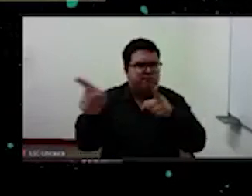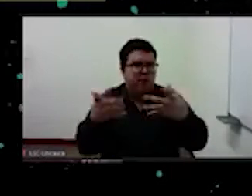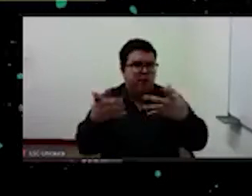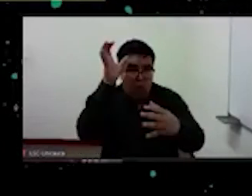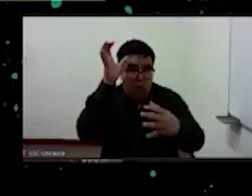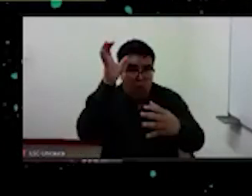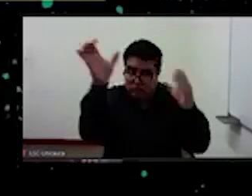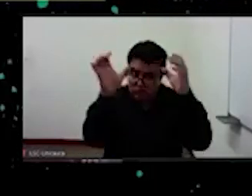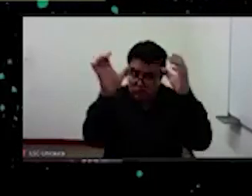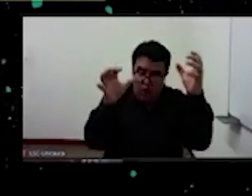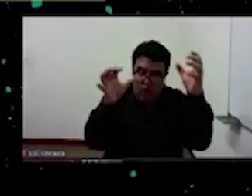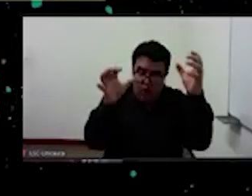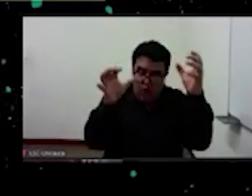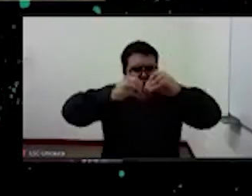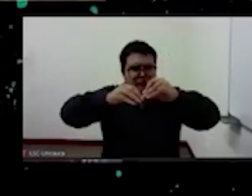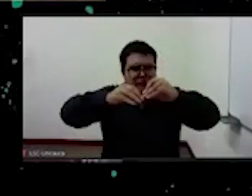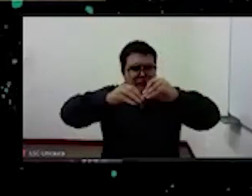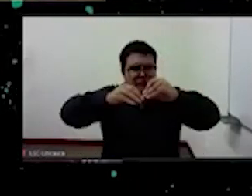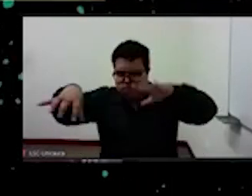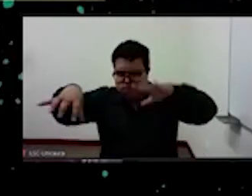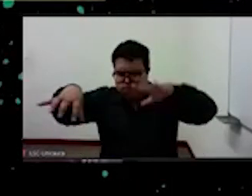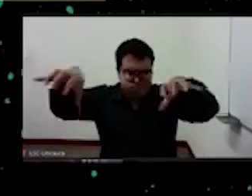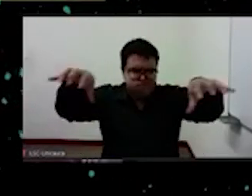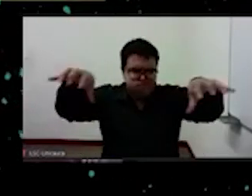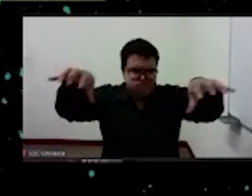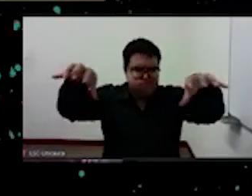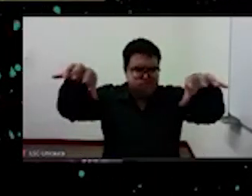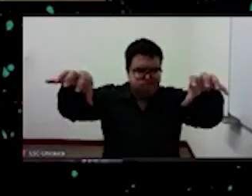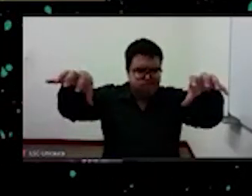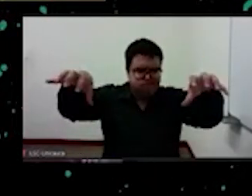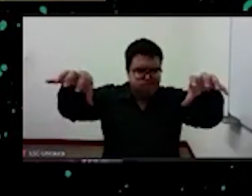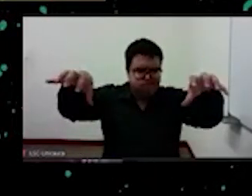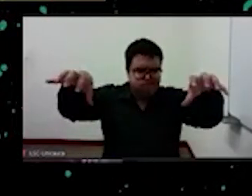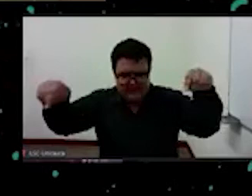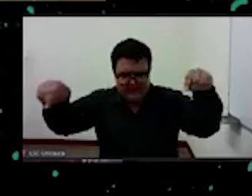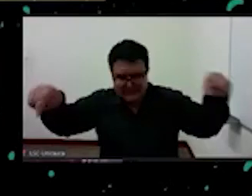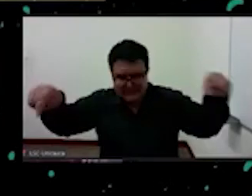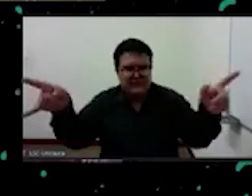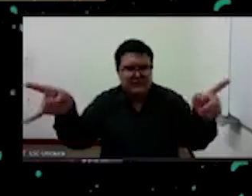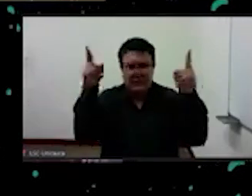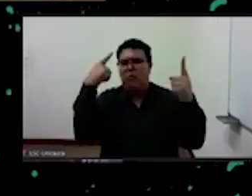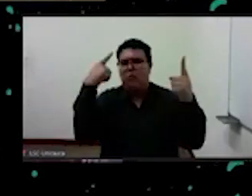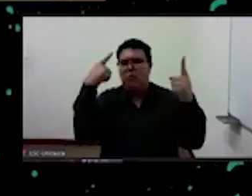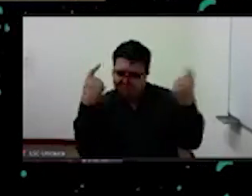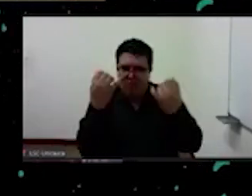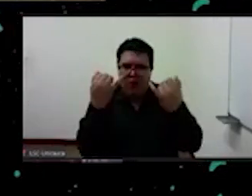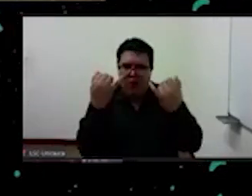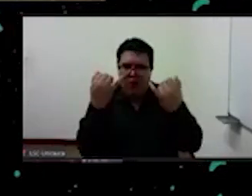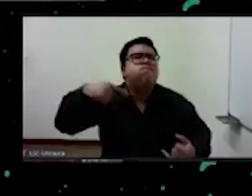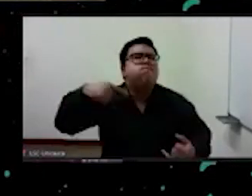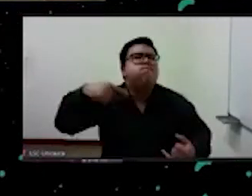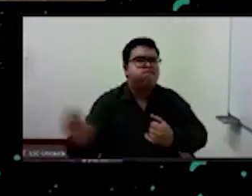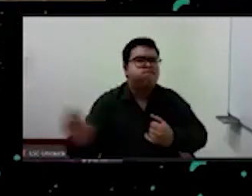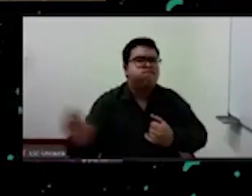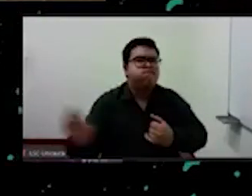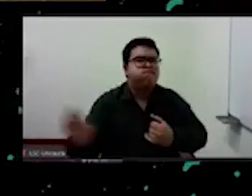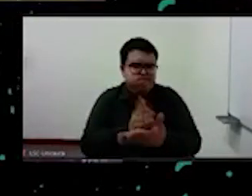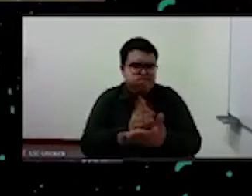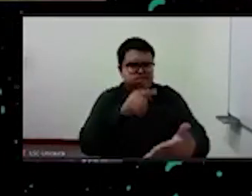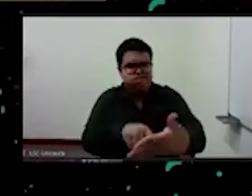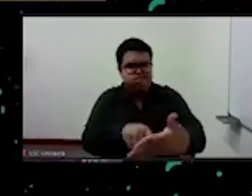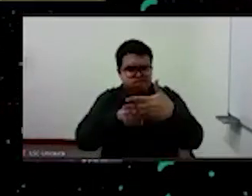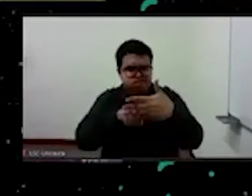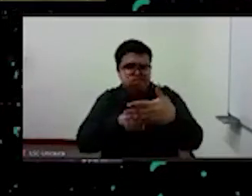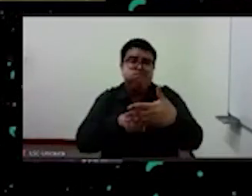figuras que se presentan al horizonte de nuestro tiempo y no es solo una